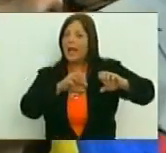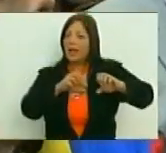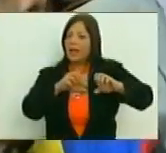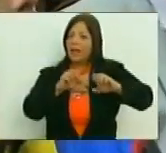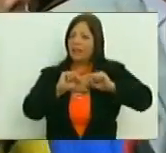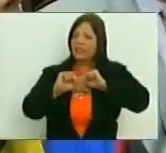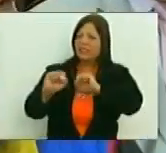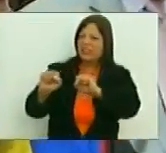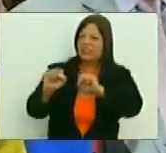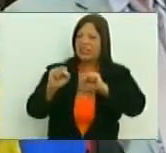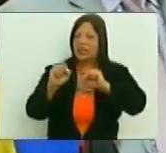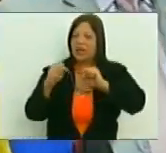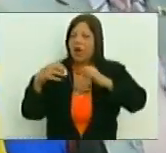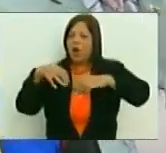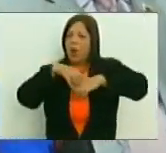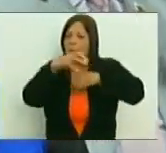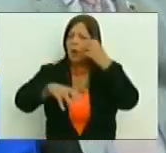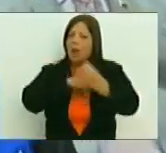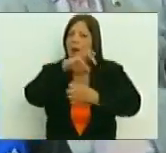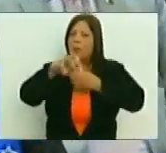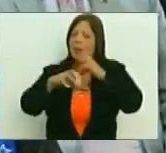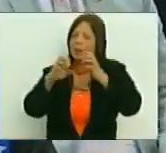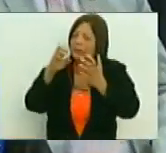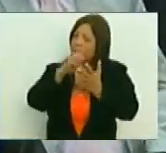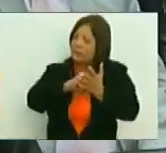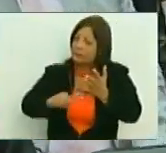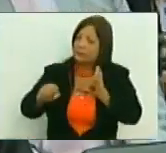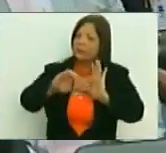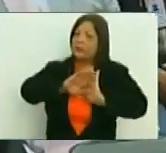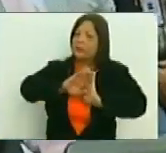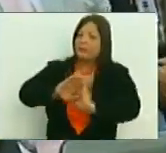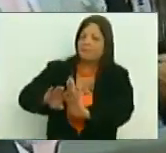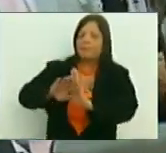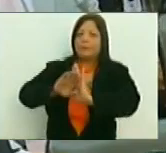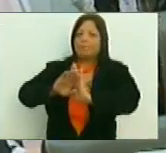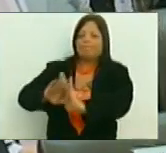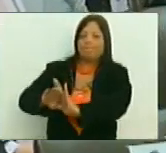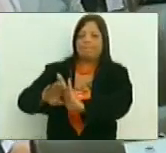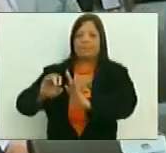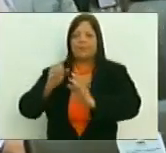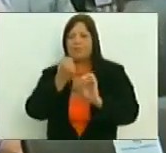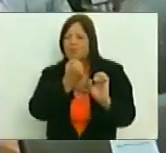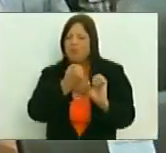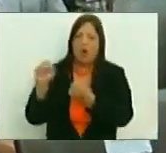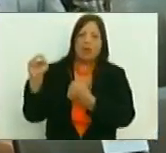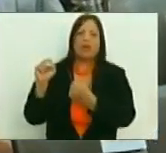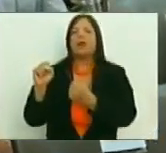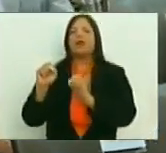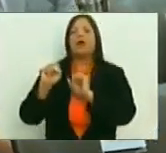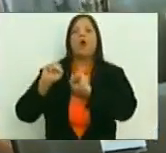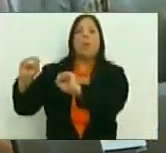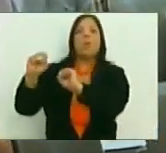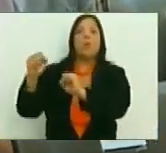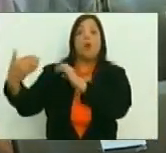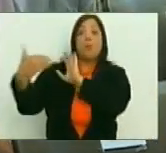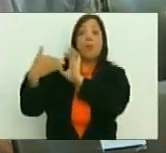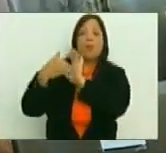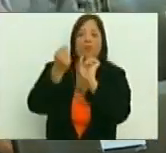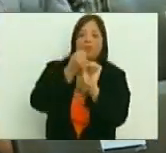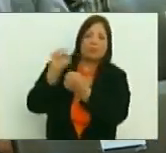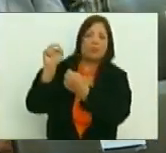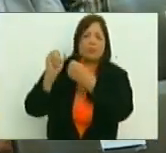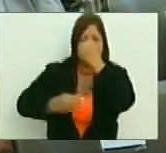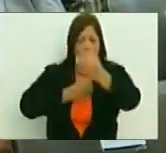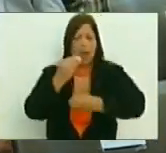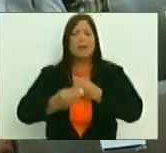una adversidad, arrastrar lo que te encuentras y volcar lo que se opone. Vamos a